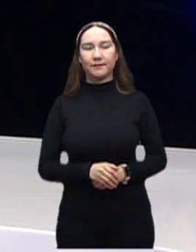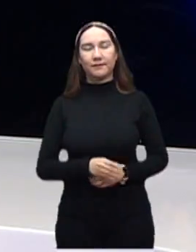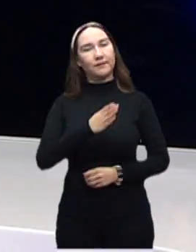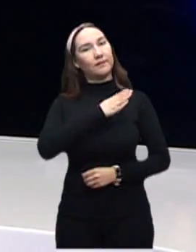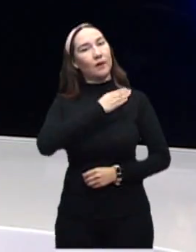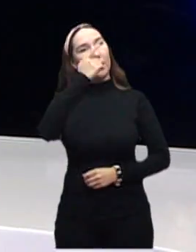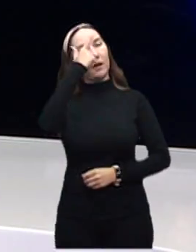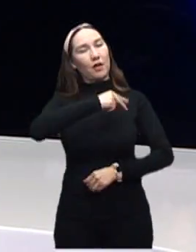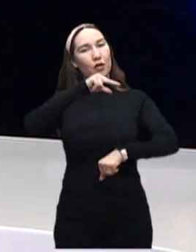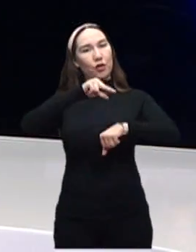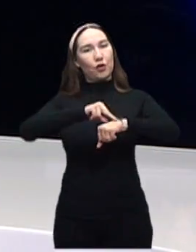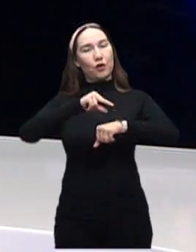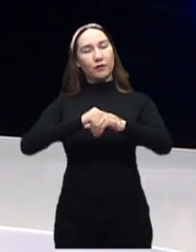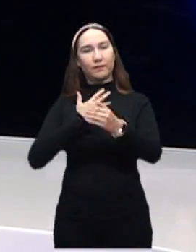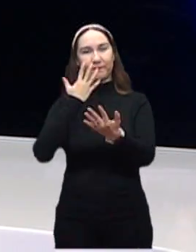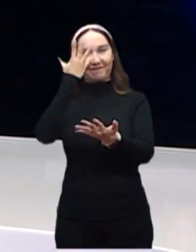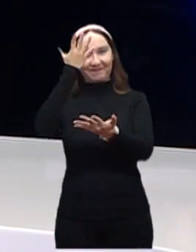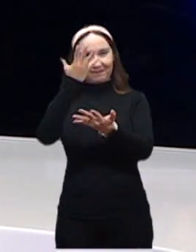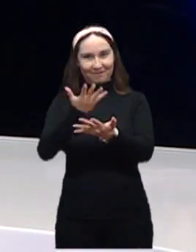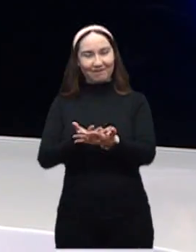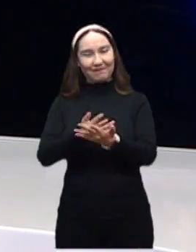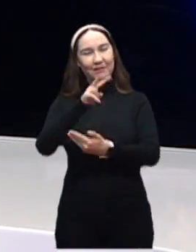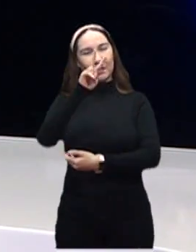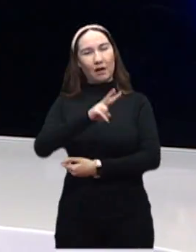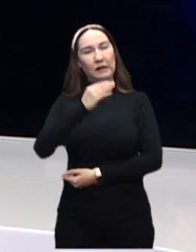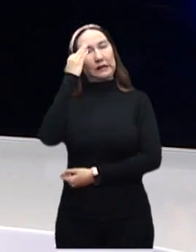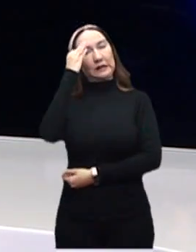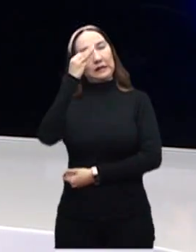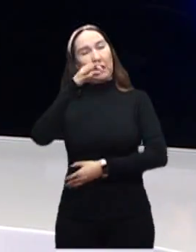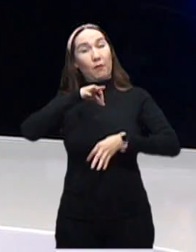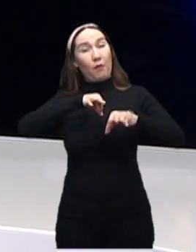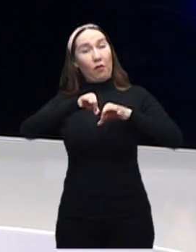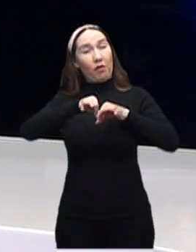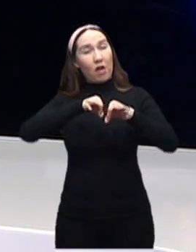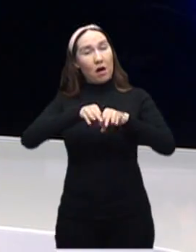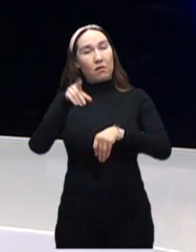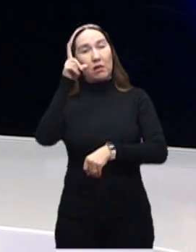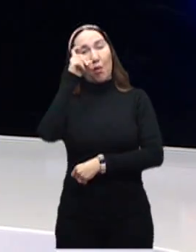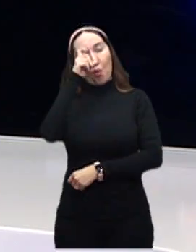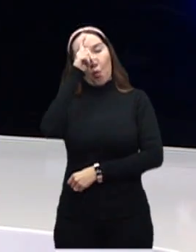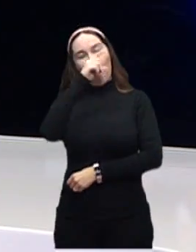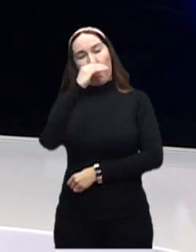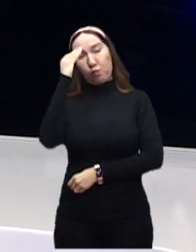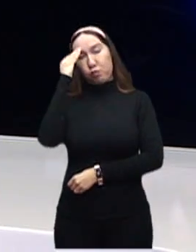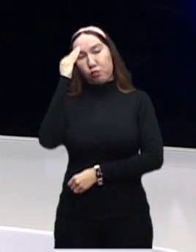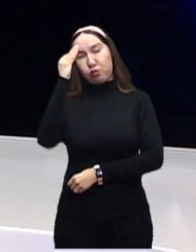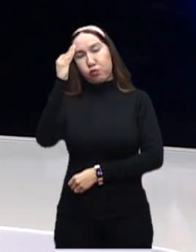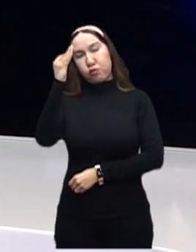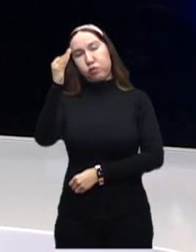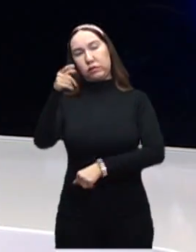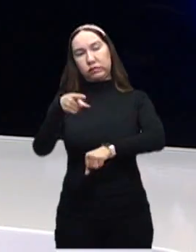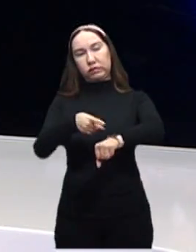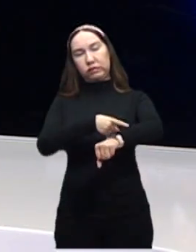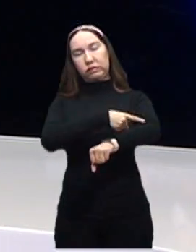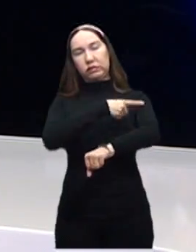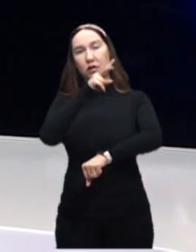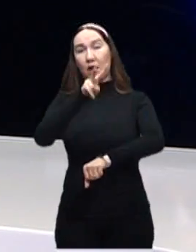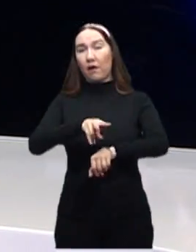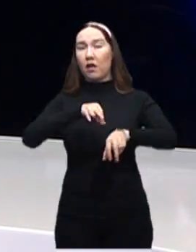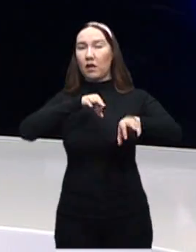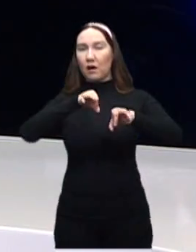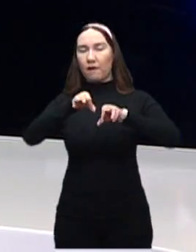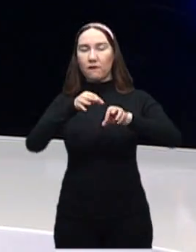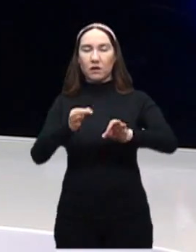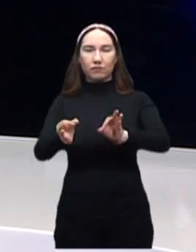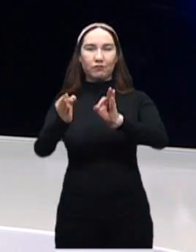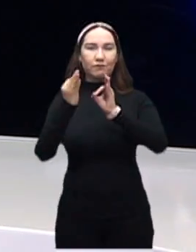noches, doctor. Que descanses. Son jornadas largas y ha sido muchísimo tiempo el que están al pie del cañón y, por supuesto, en